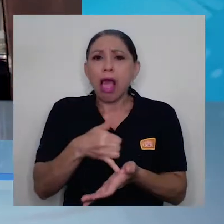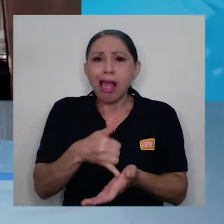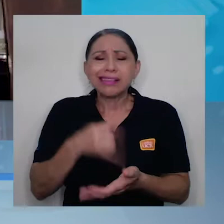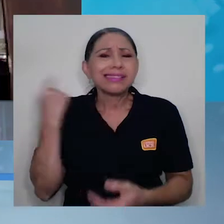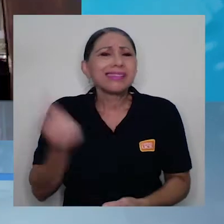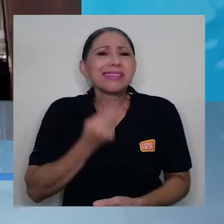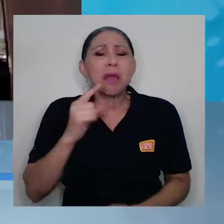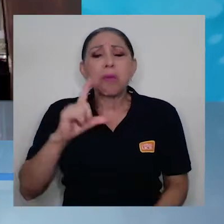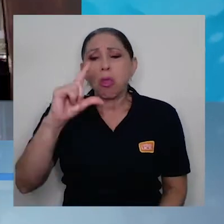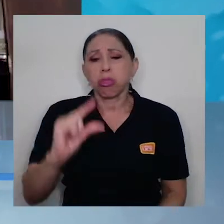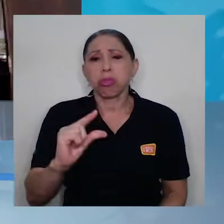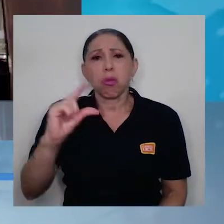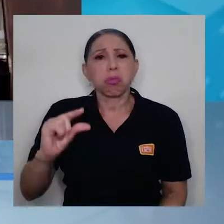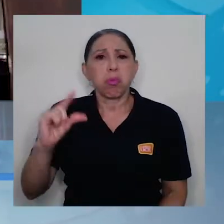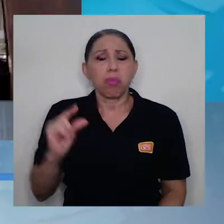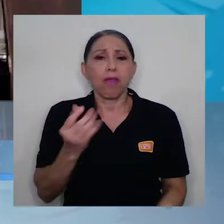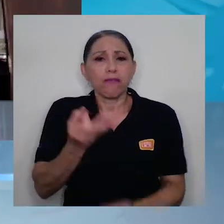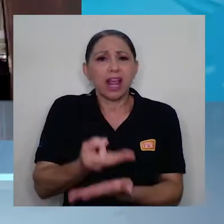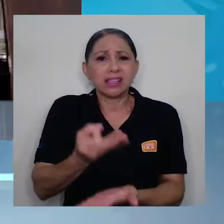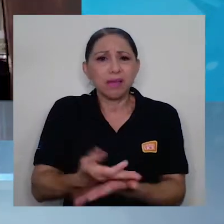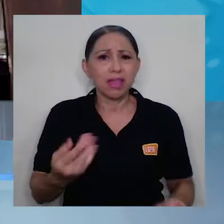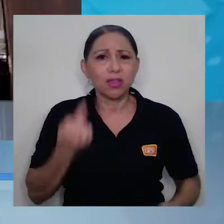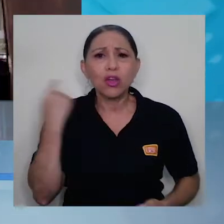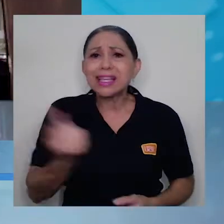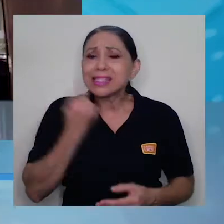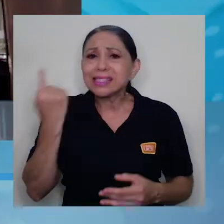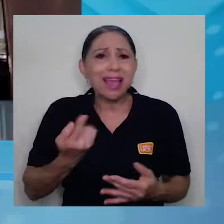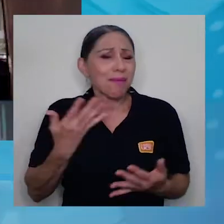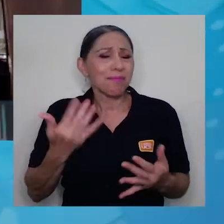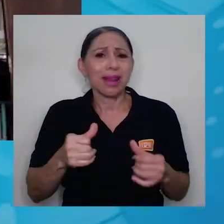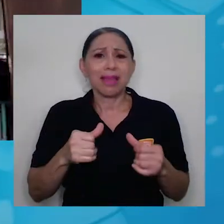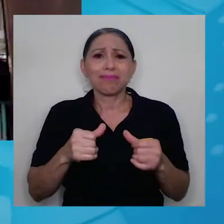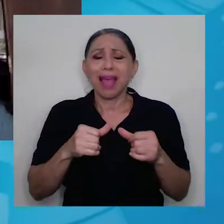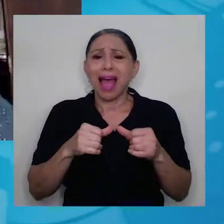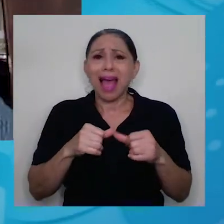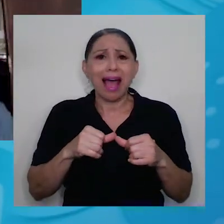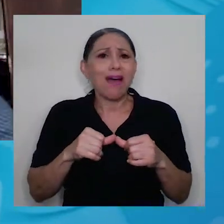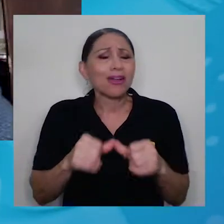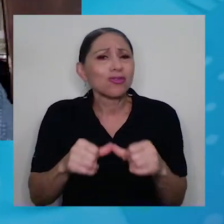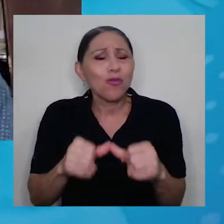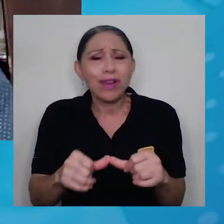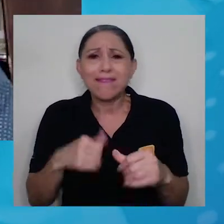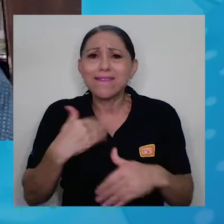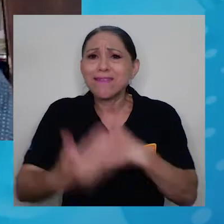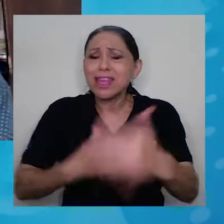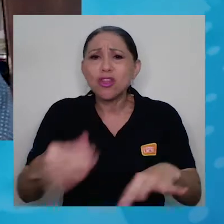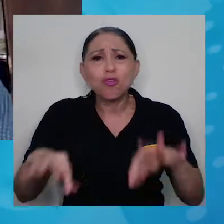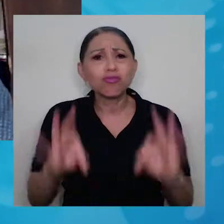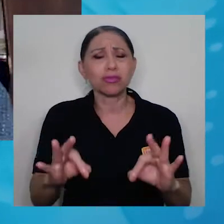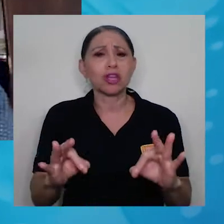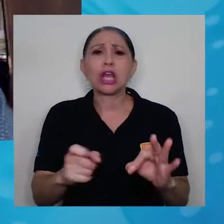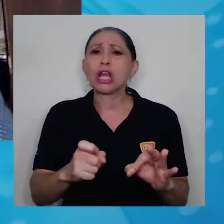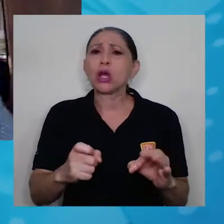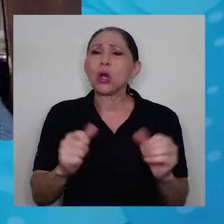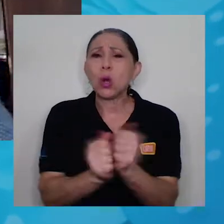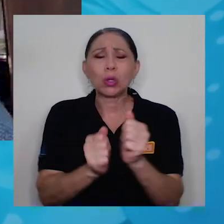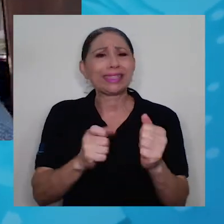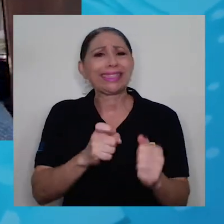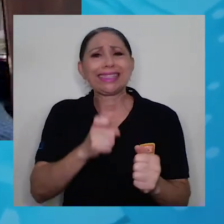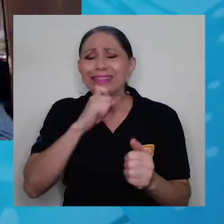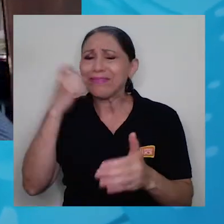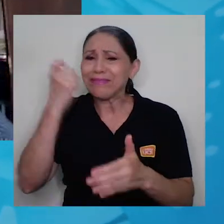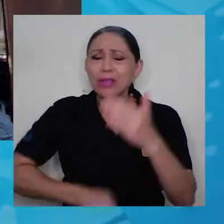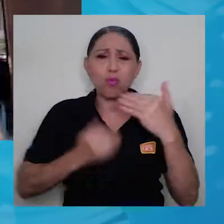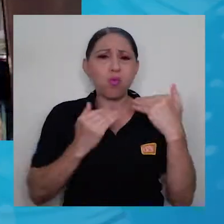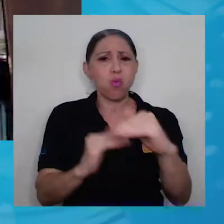recibido poco financiamiento, siempre ha sobrevivido con los dientes apretados y aún así ha hecho